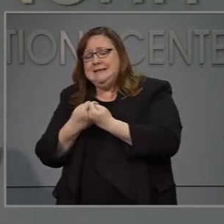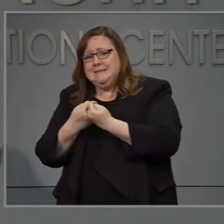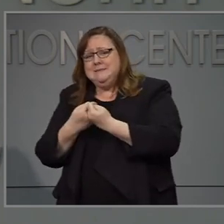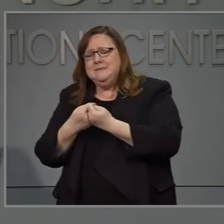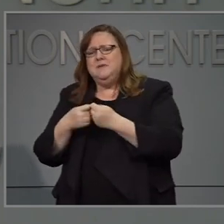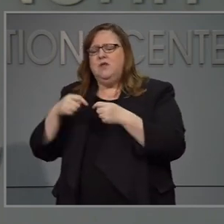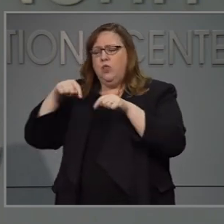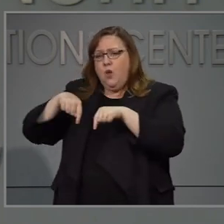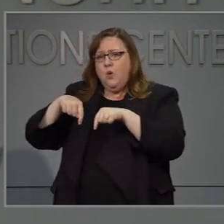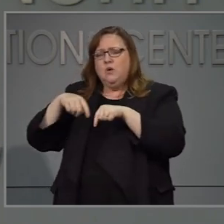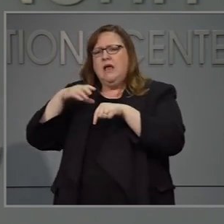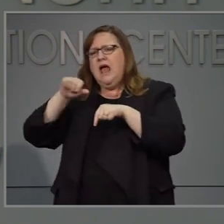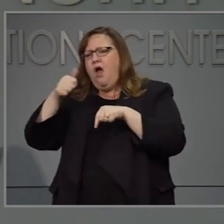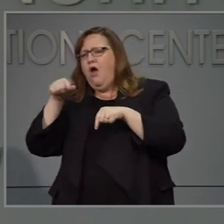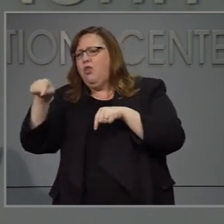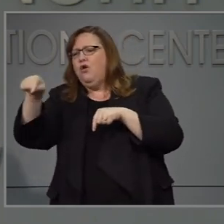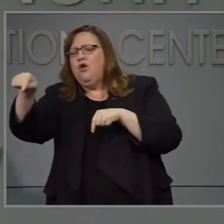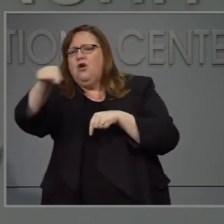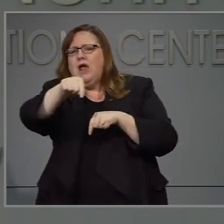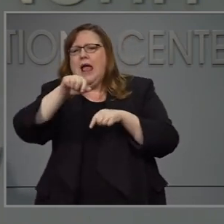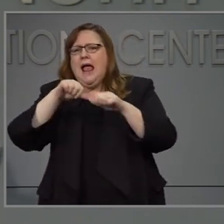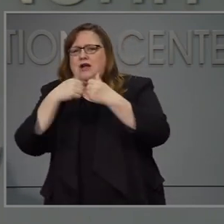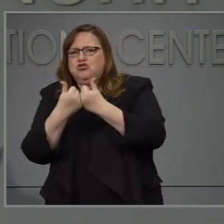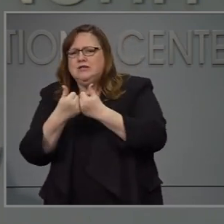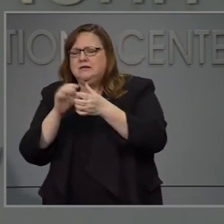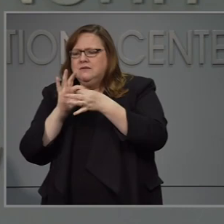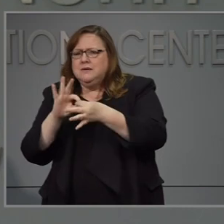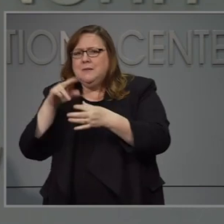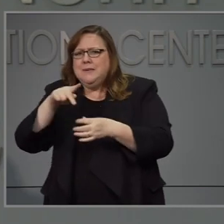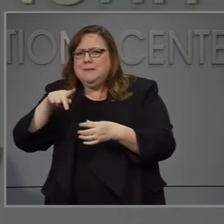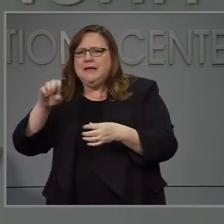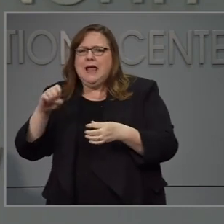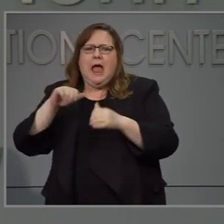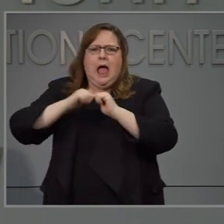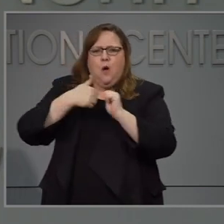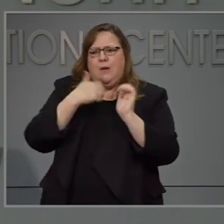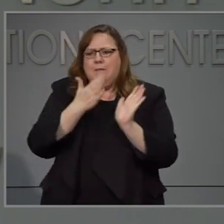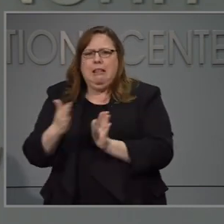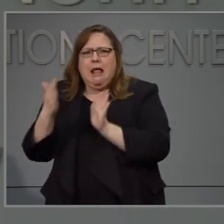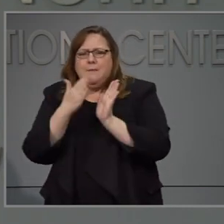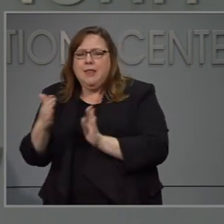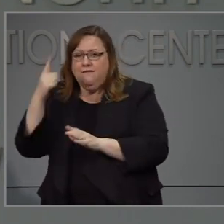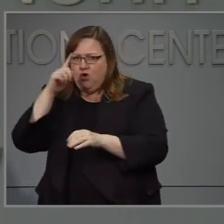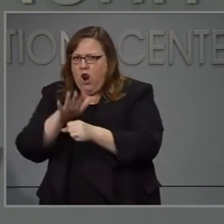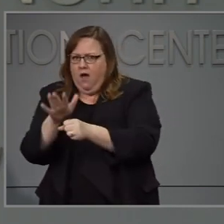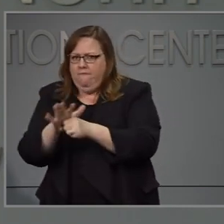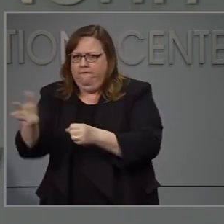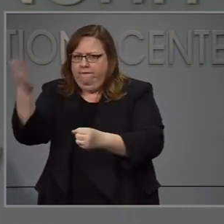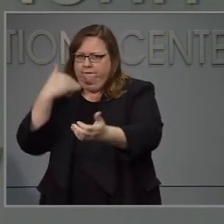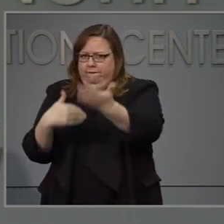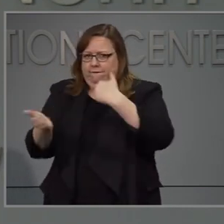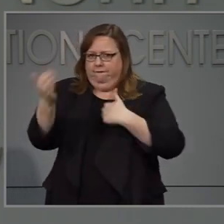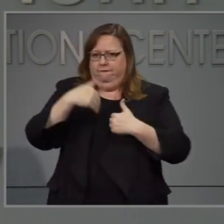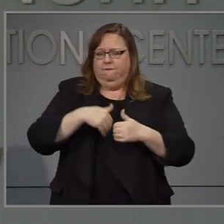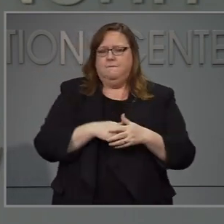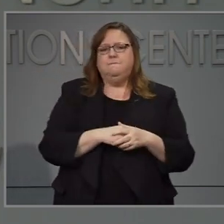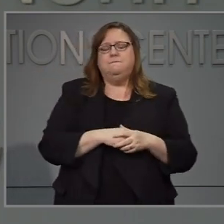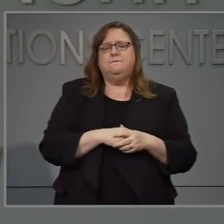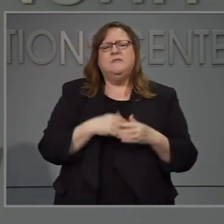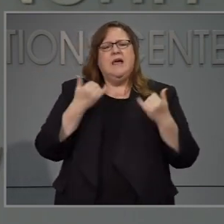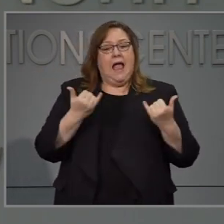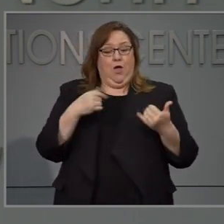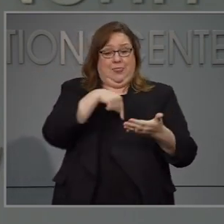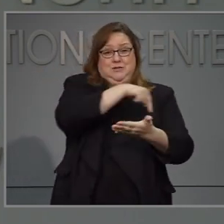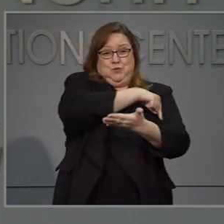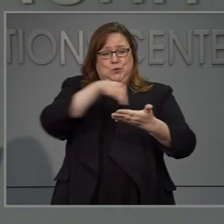futuro las necesidades de servicios de salud, agencias de seguridad pública y otras infraestructura también para